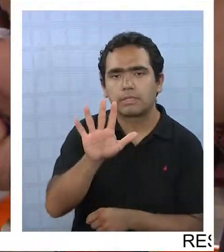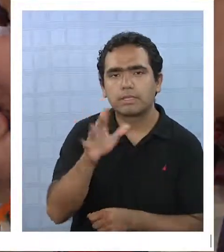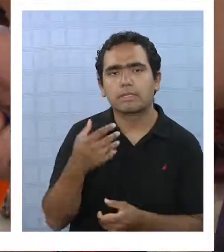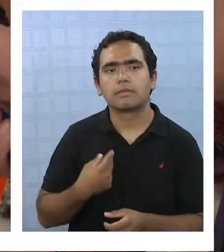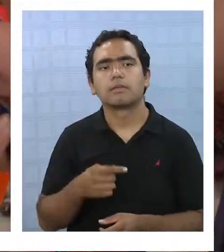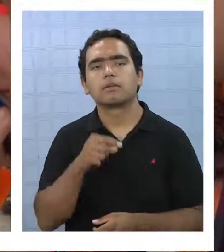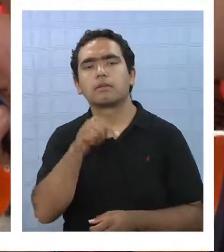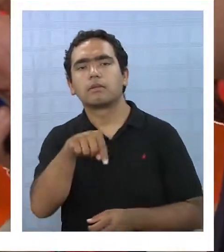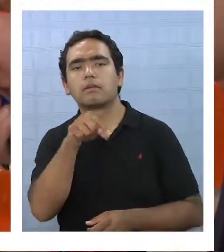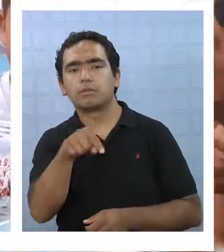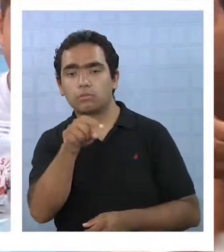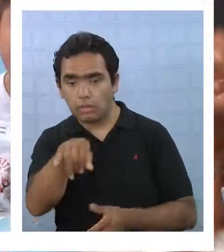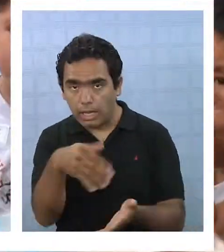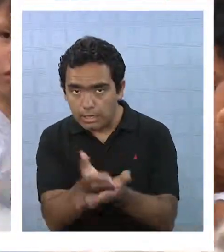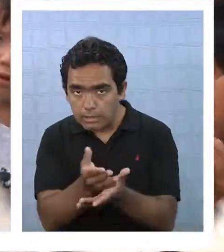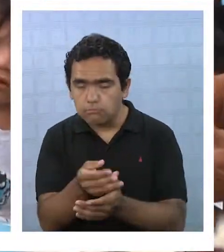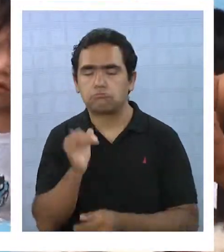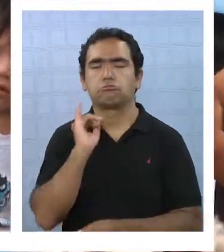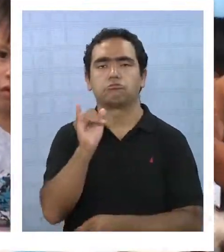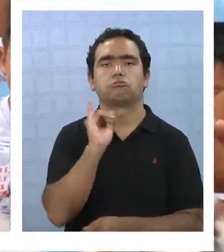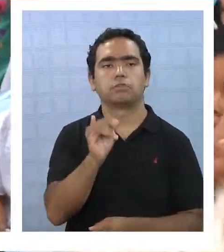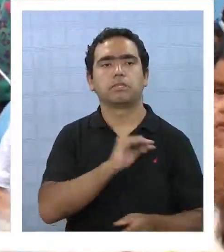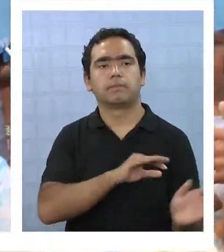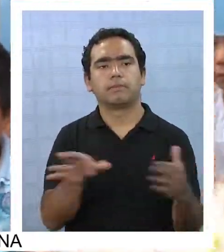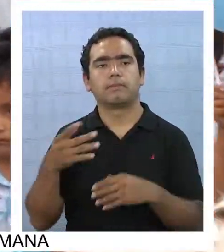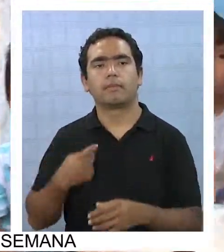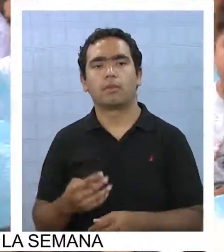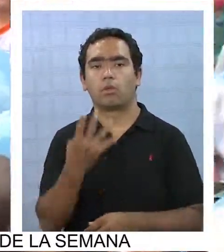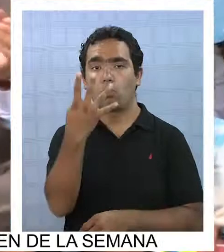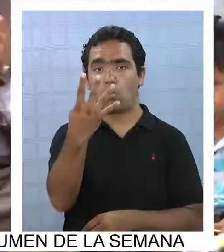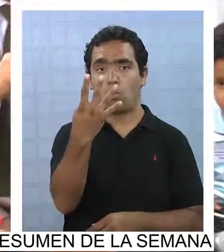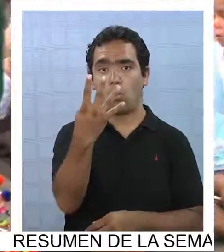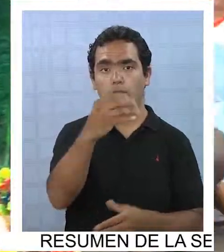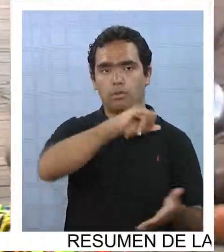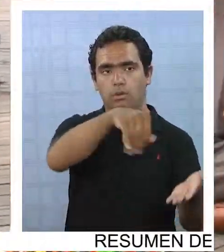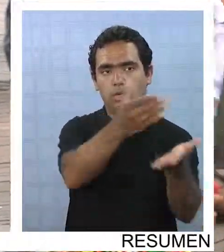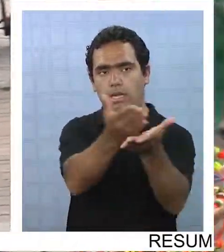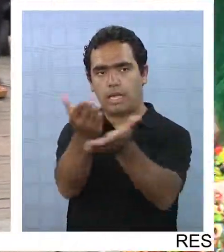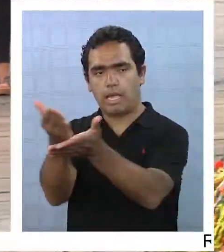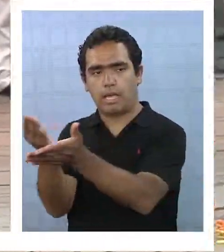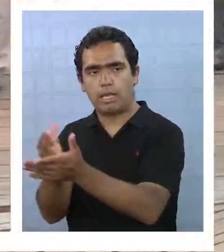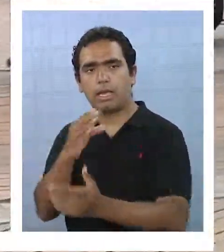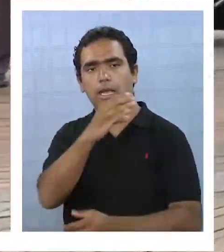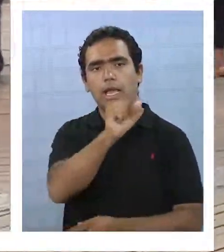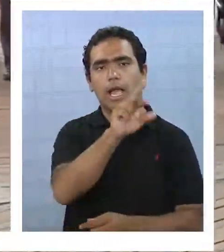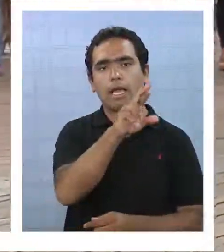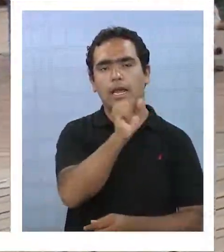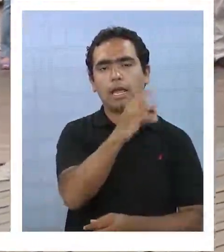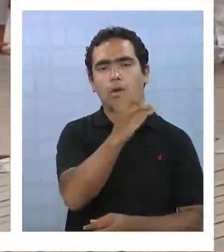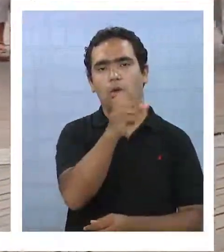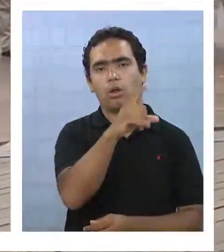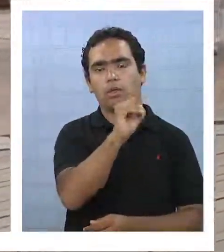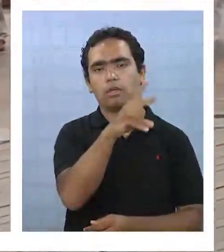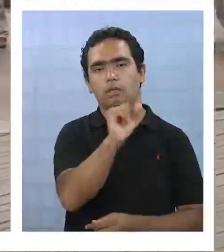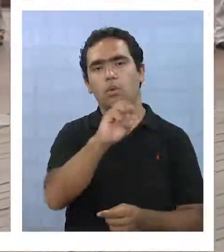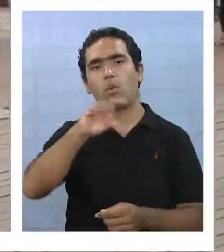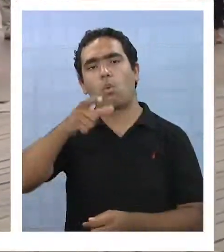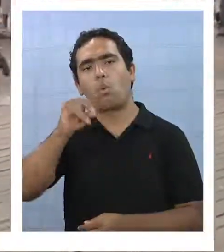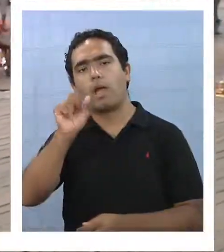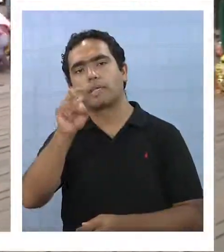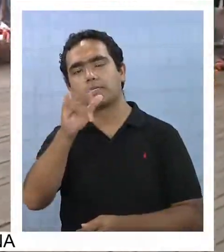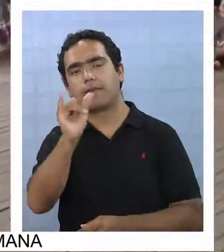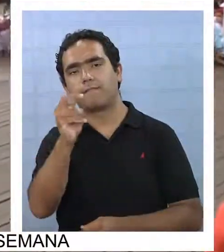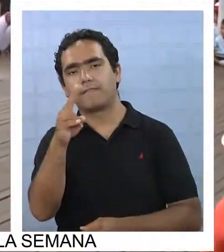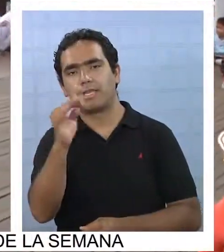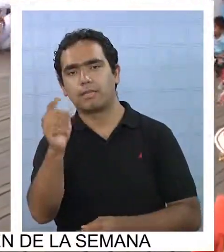jardín? Sí. Los cuatro jardines dispuestos para esta actividad son Caracolito, Lobito Marino, Guayabito